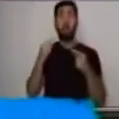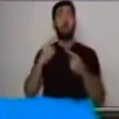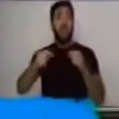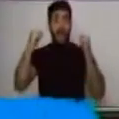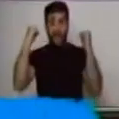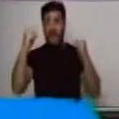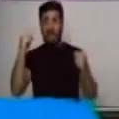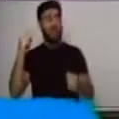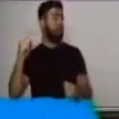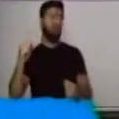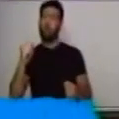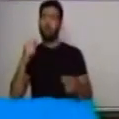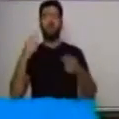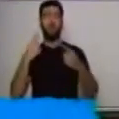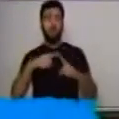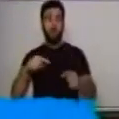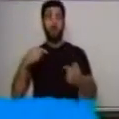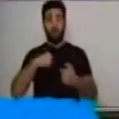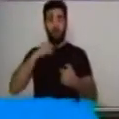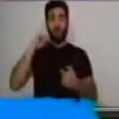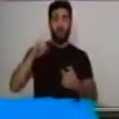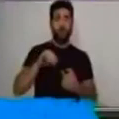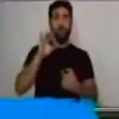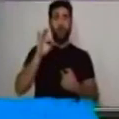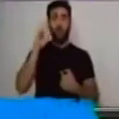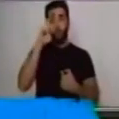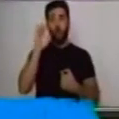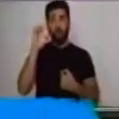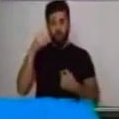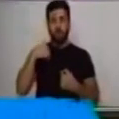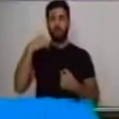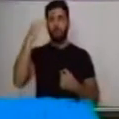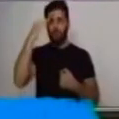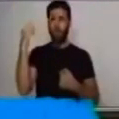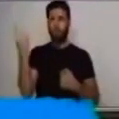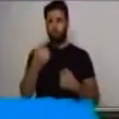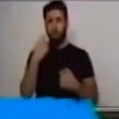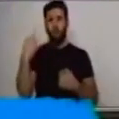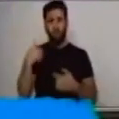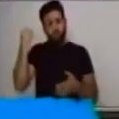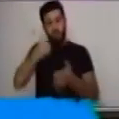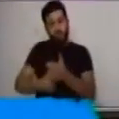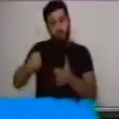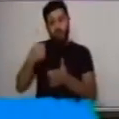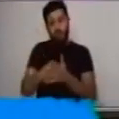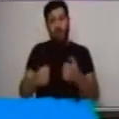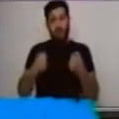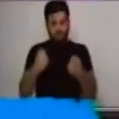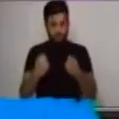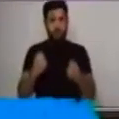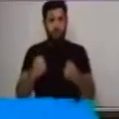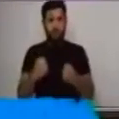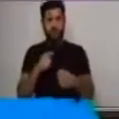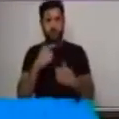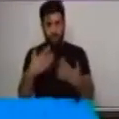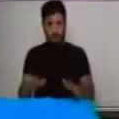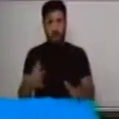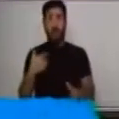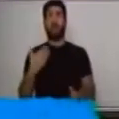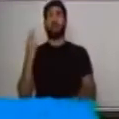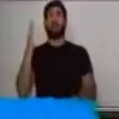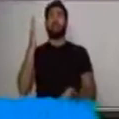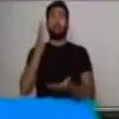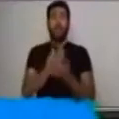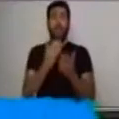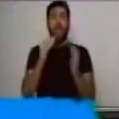pero José sabía que todos habían dado su mejor esfuerzo. Al llegar a casa, caramelo